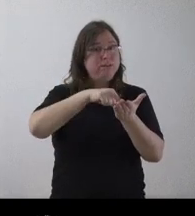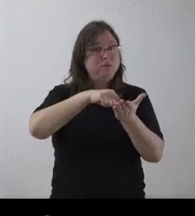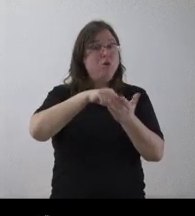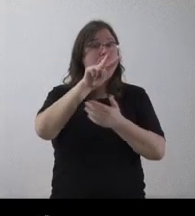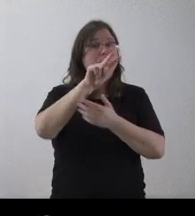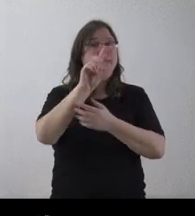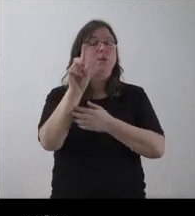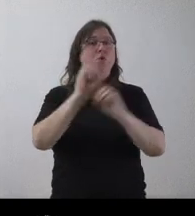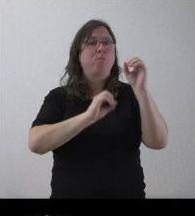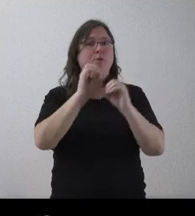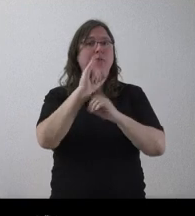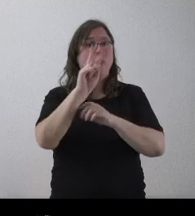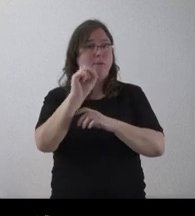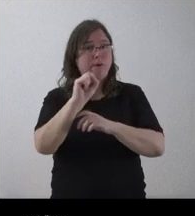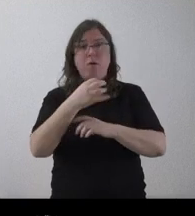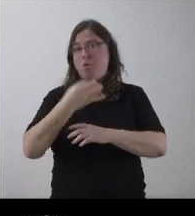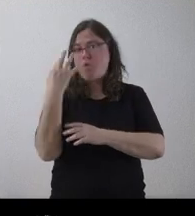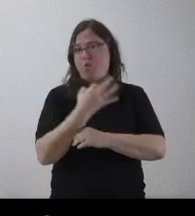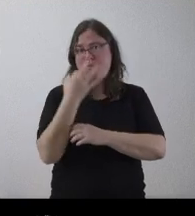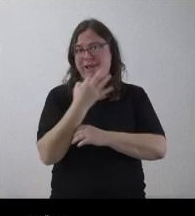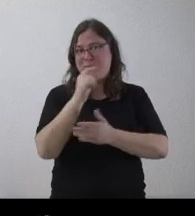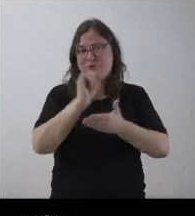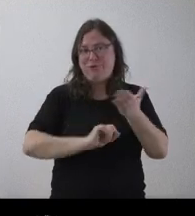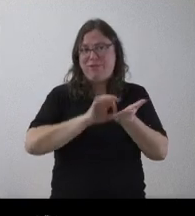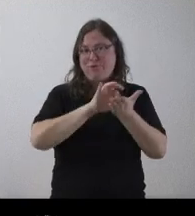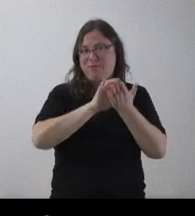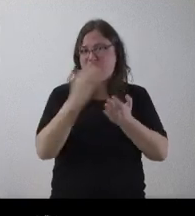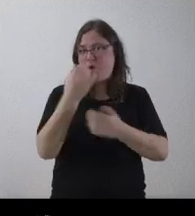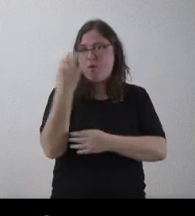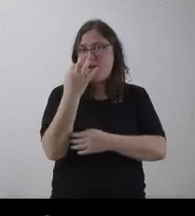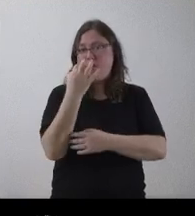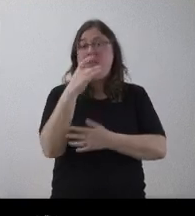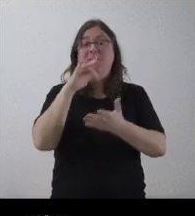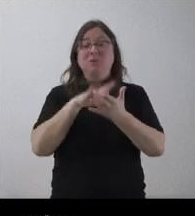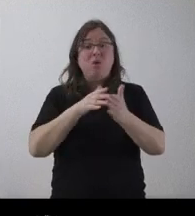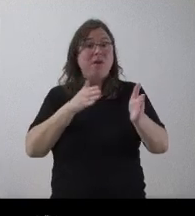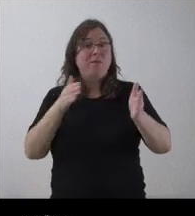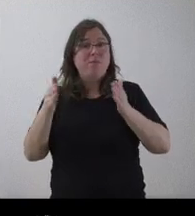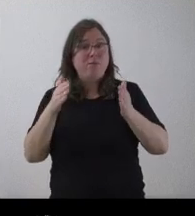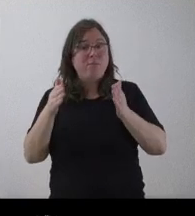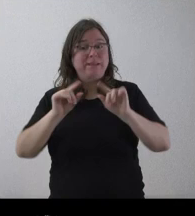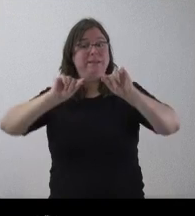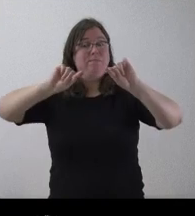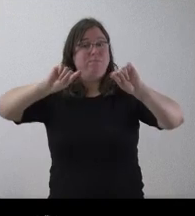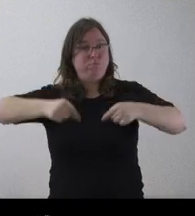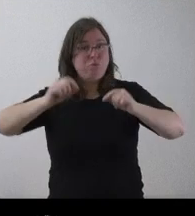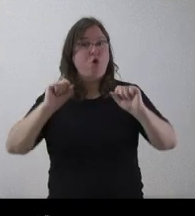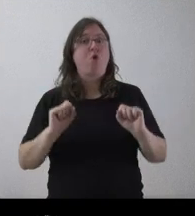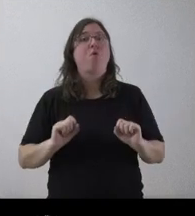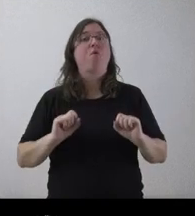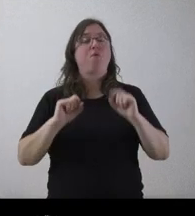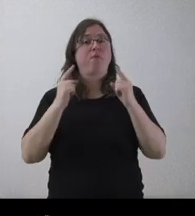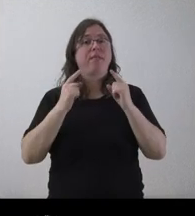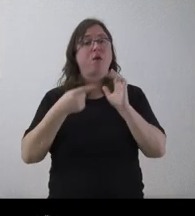% de IVA porque es obligatorio en los contratos de prestación de servicios y que, llegado el momento de firmar y formalizar, se